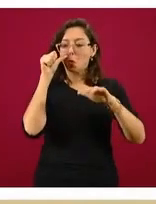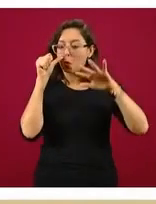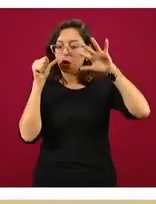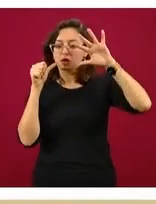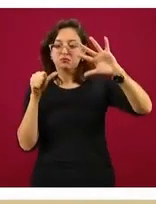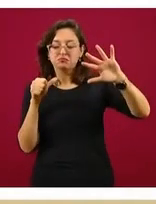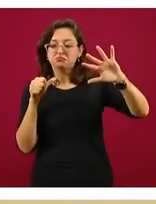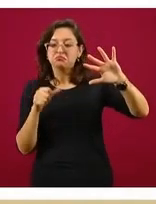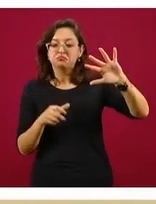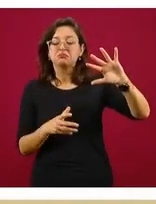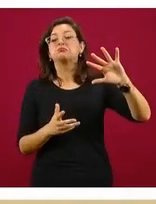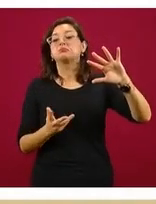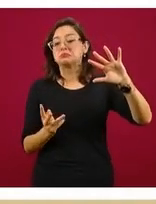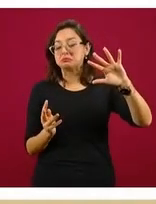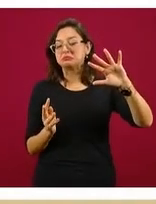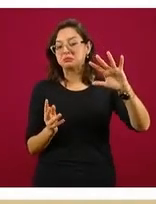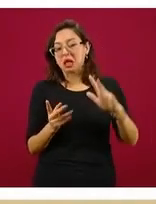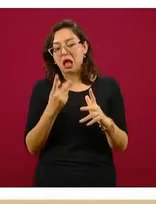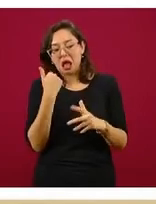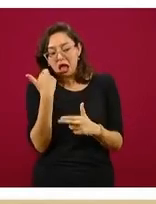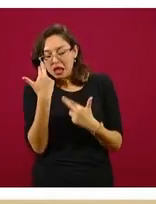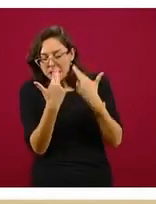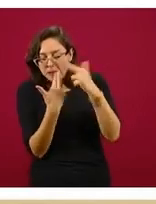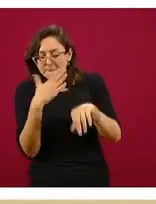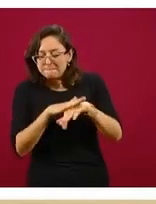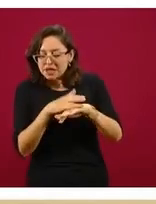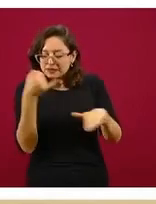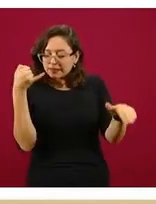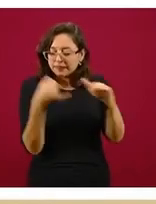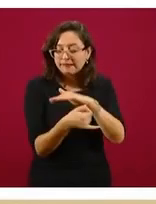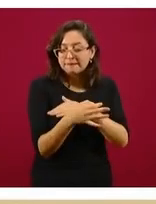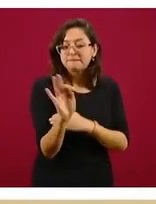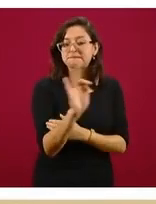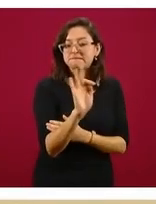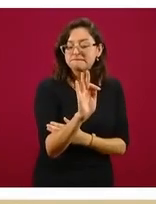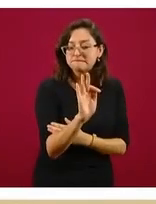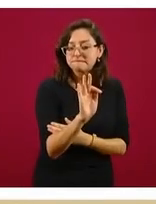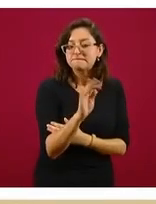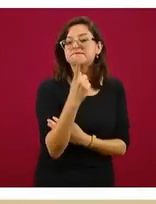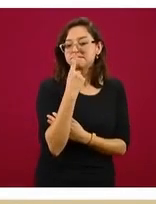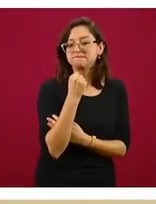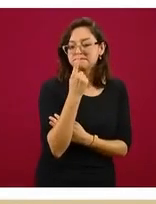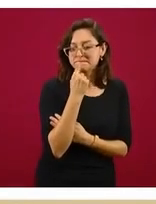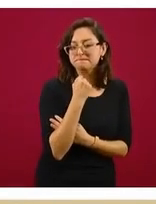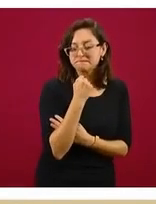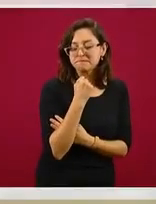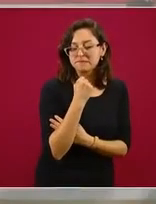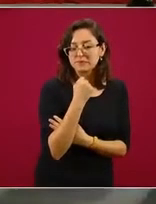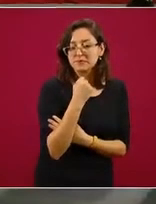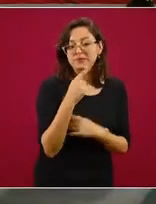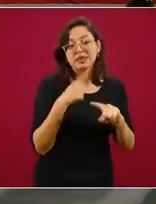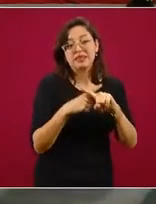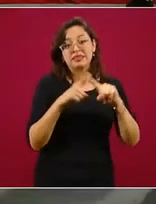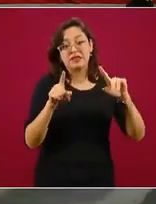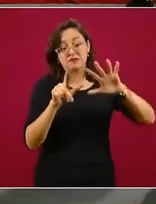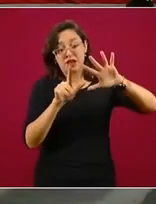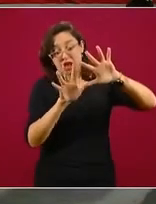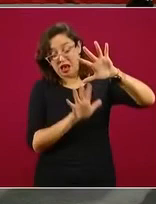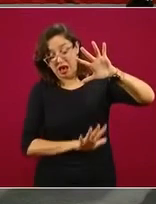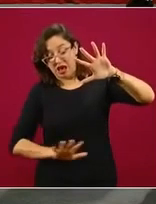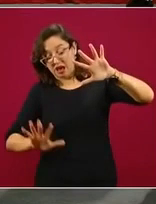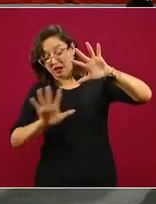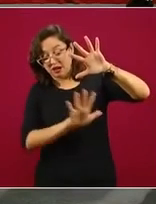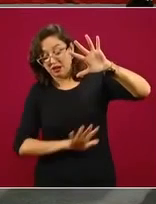en niveles, si hacemos un análisis más local, está en niveles de color rojo, a diferencia de la zona